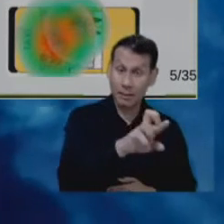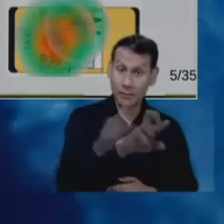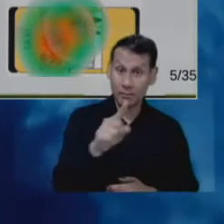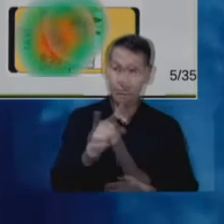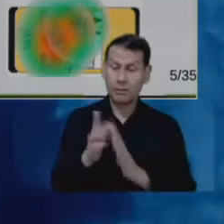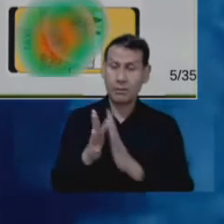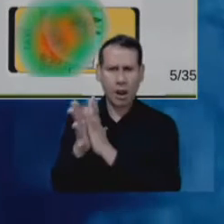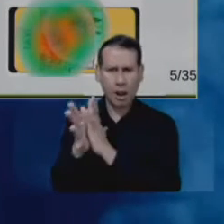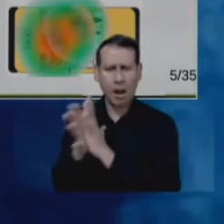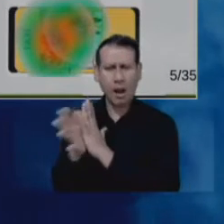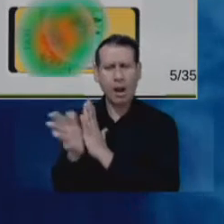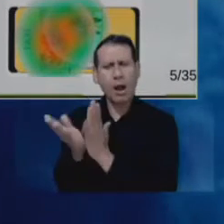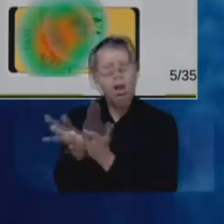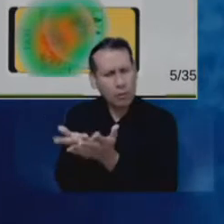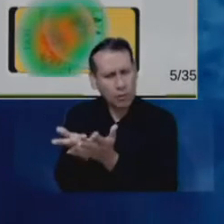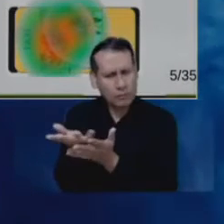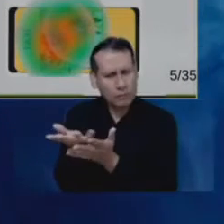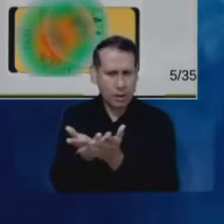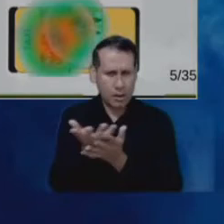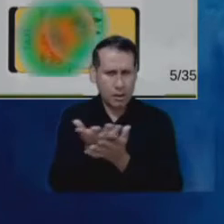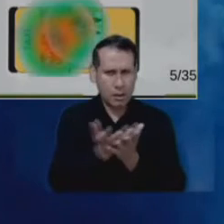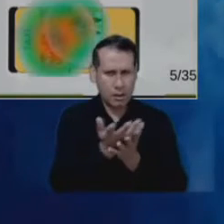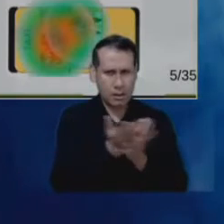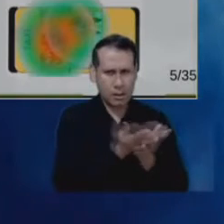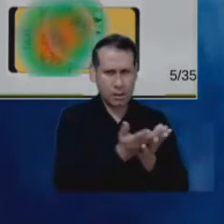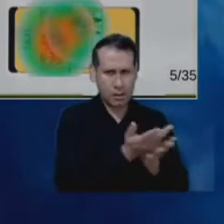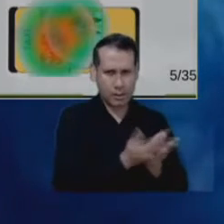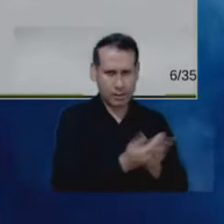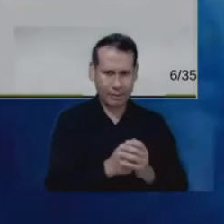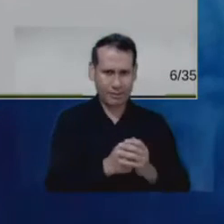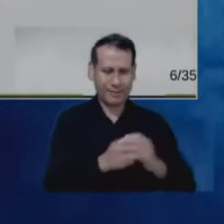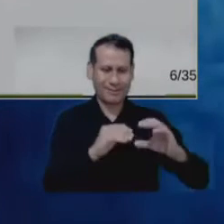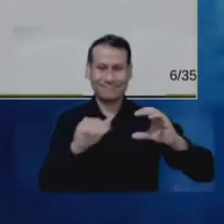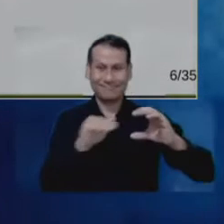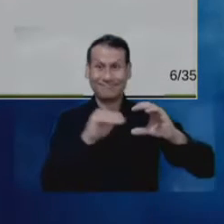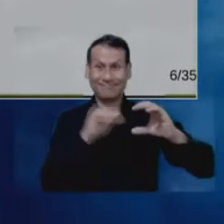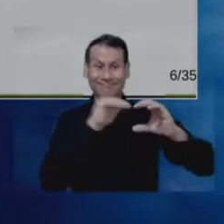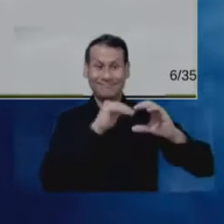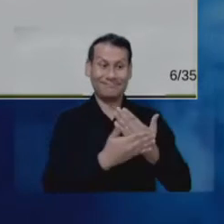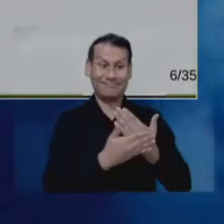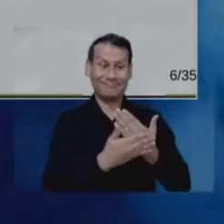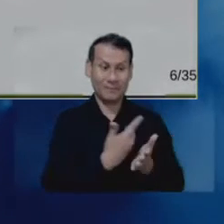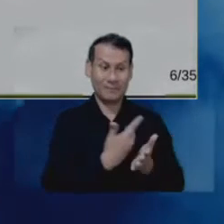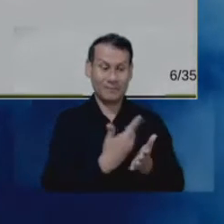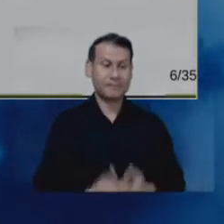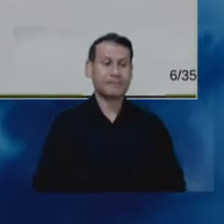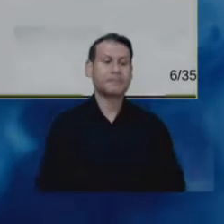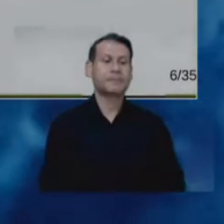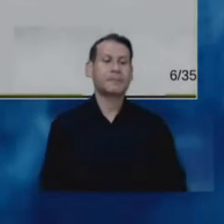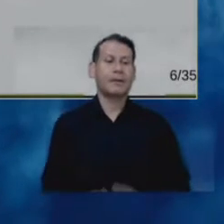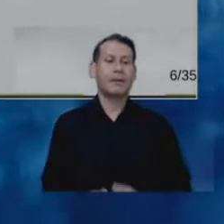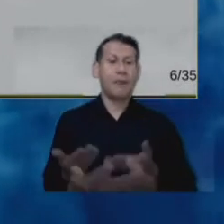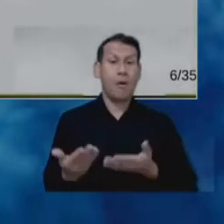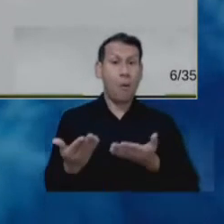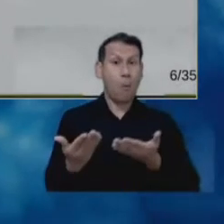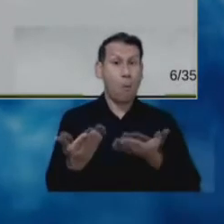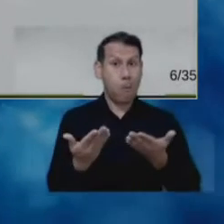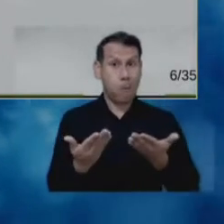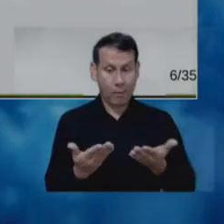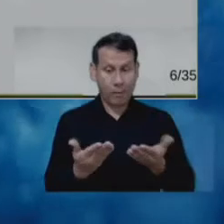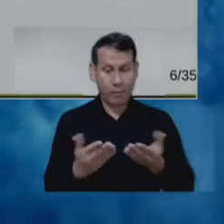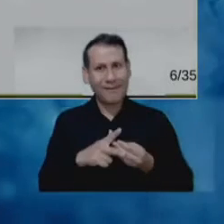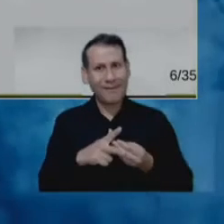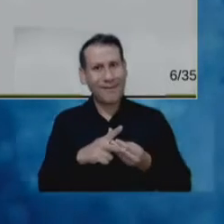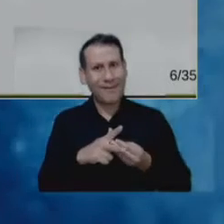y especialmente en ondas milimétricas. Hablando de la selección de los modelos computacionales y de la herramienta software